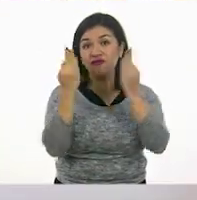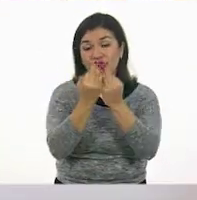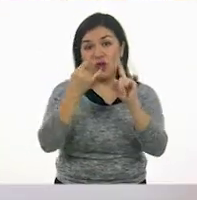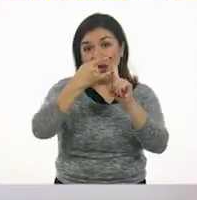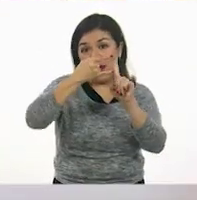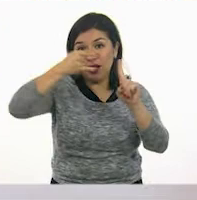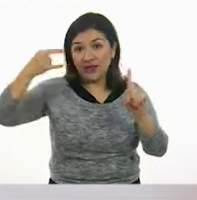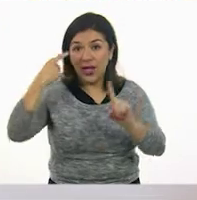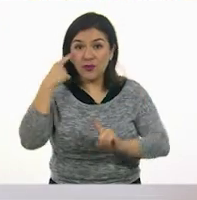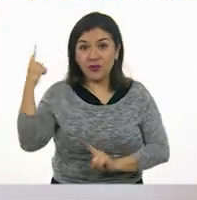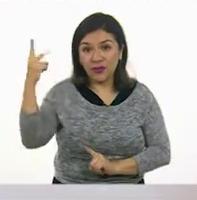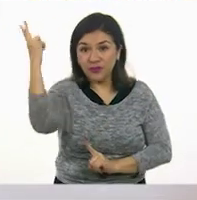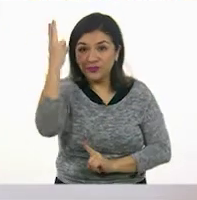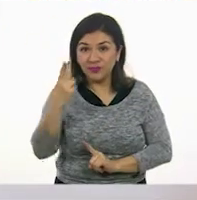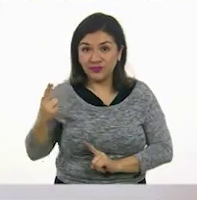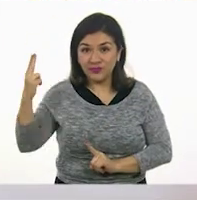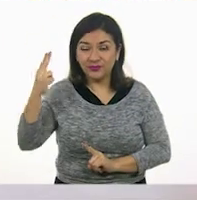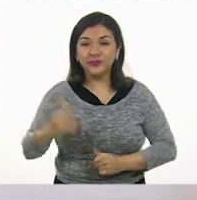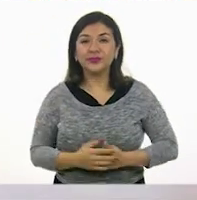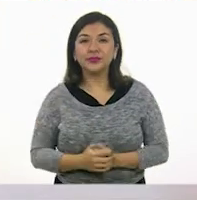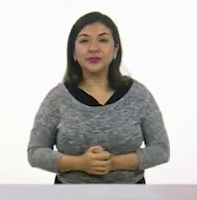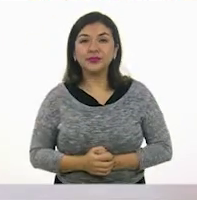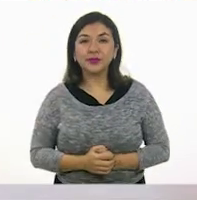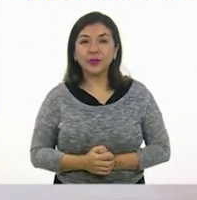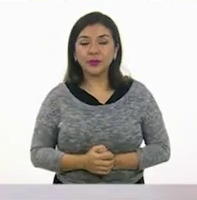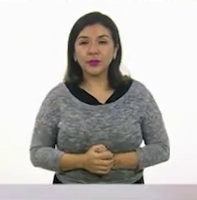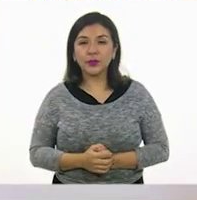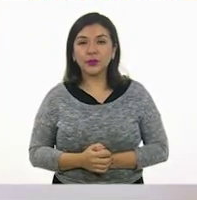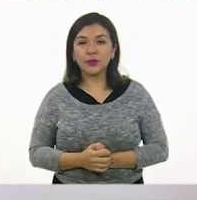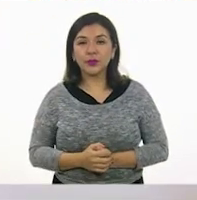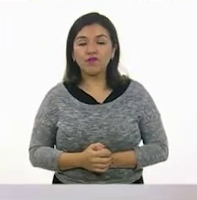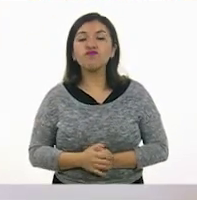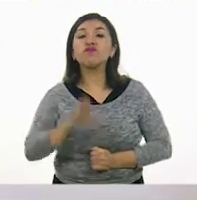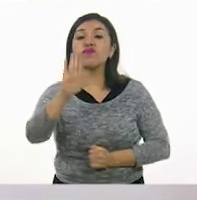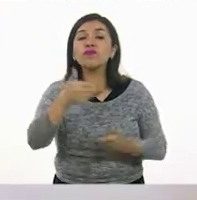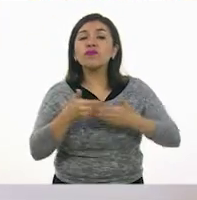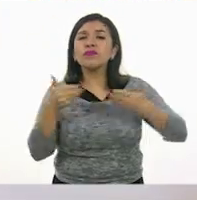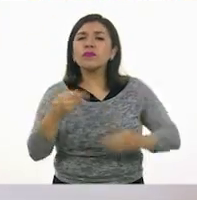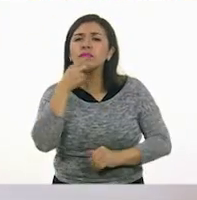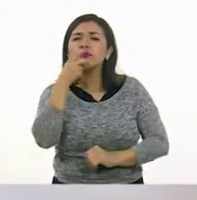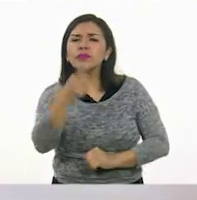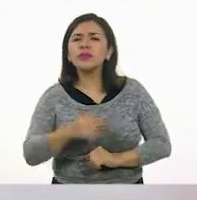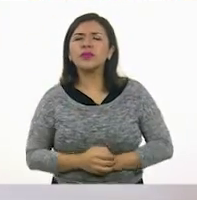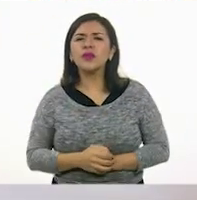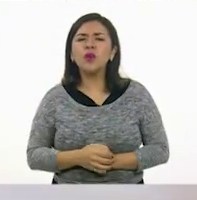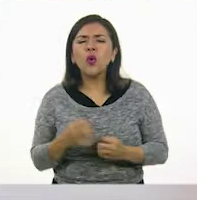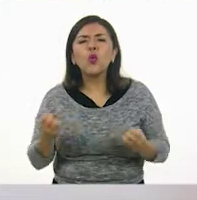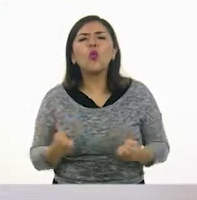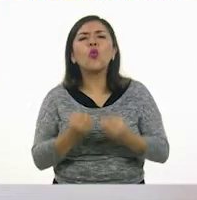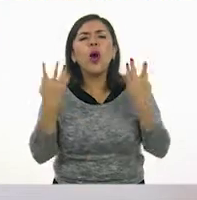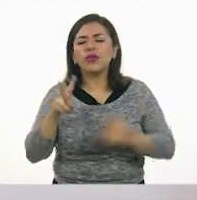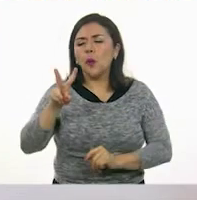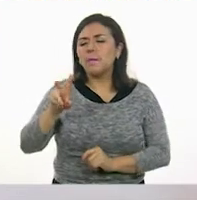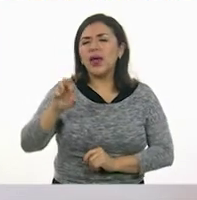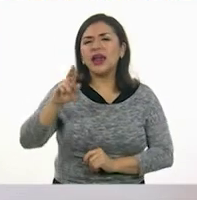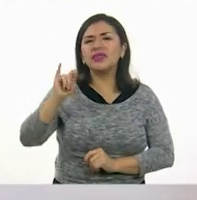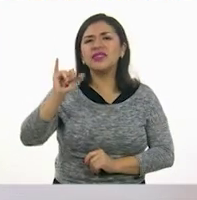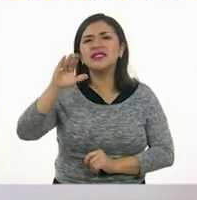de esa, de ese cuerpo geométrico de su base. Muy bien. Ahora dice, número de vértices.